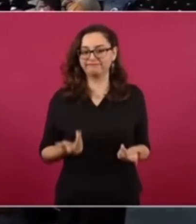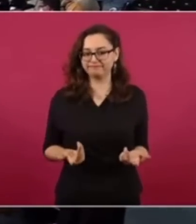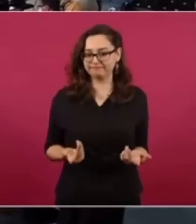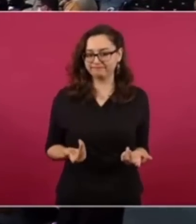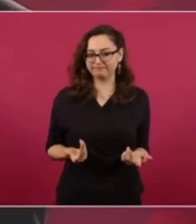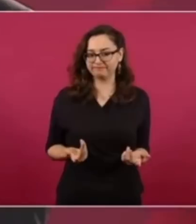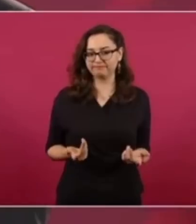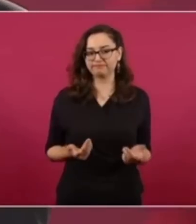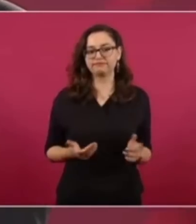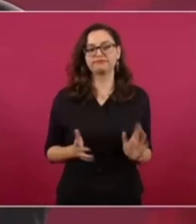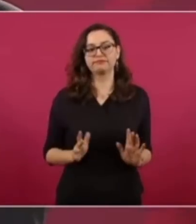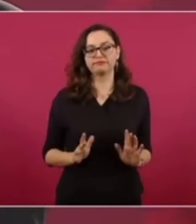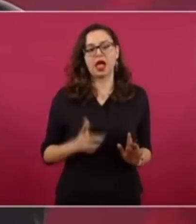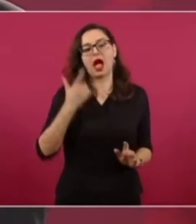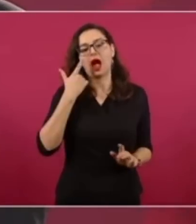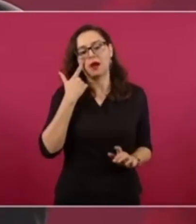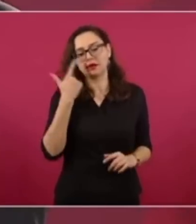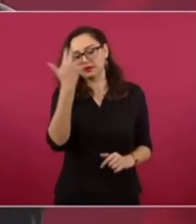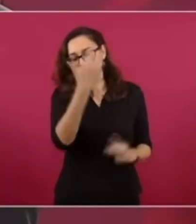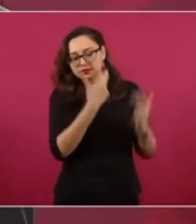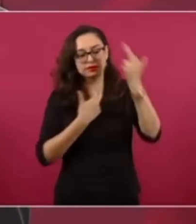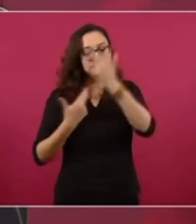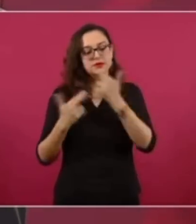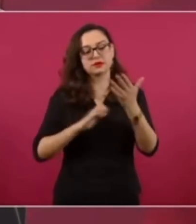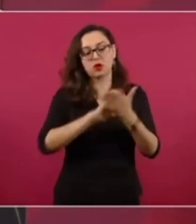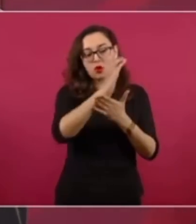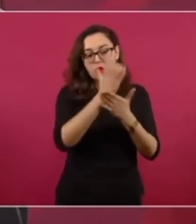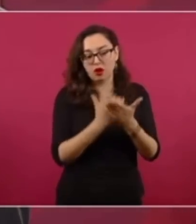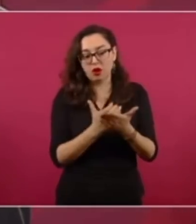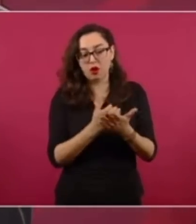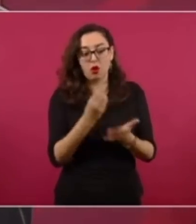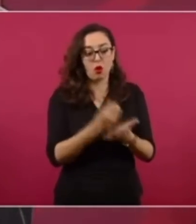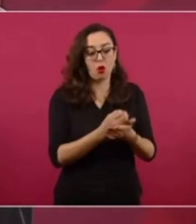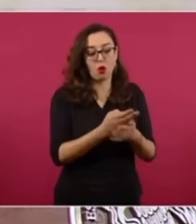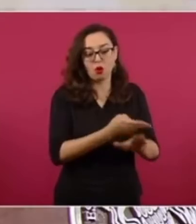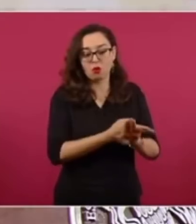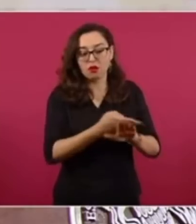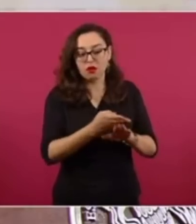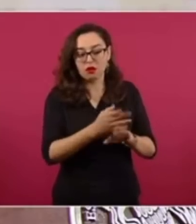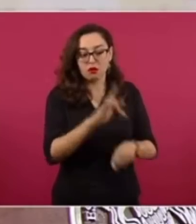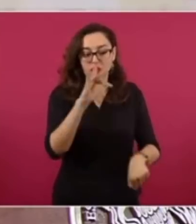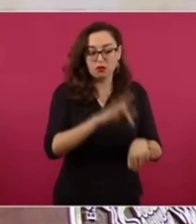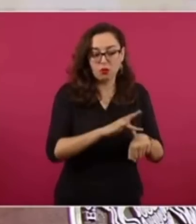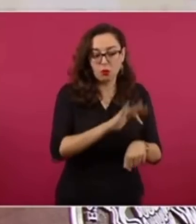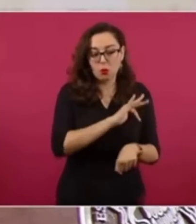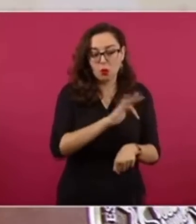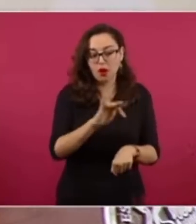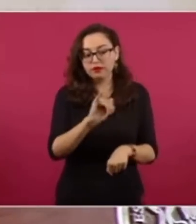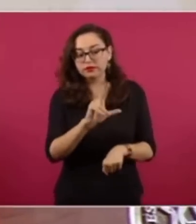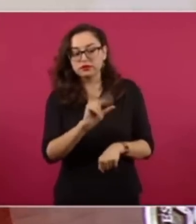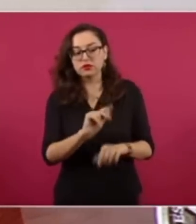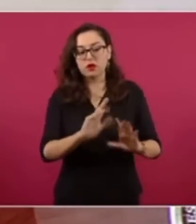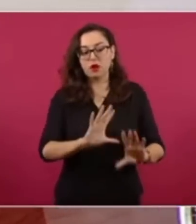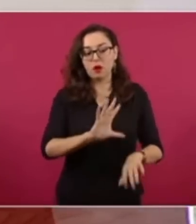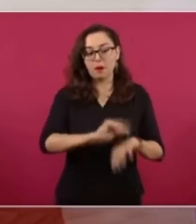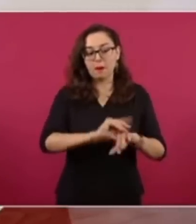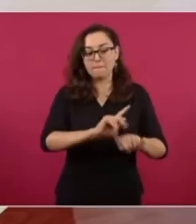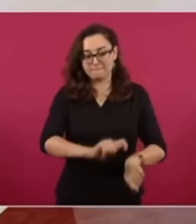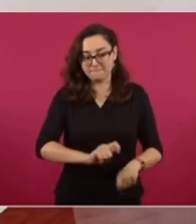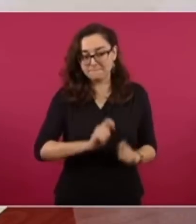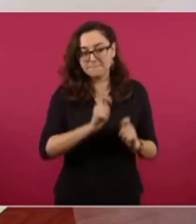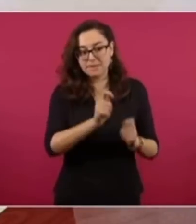era para la explotación de litio, primero. Segundo, si